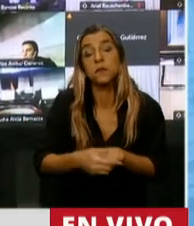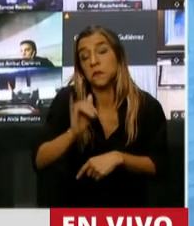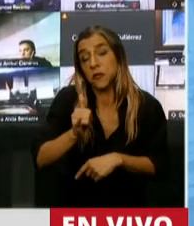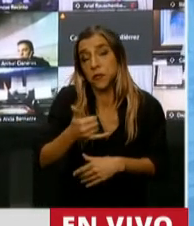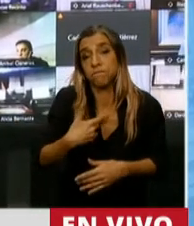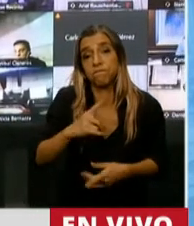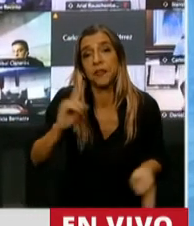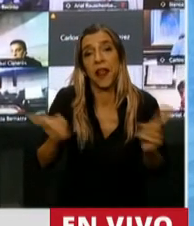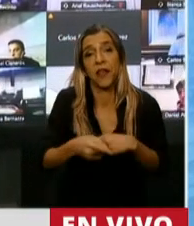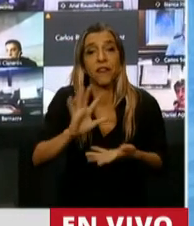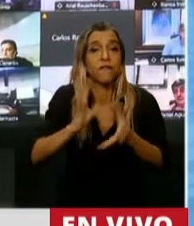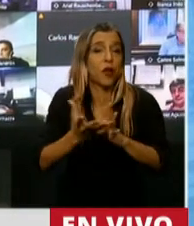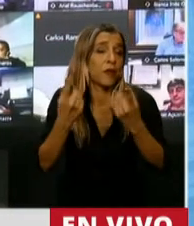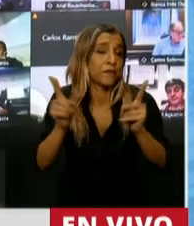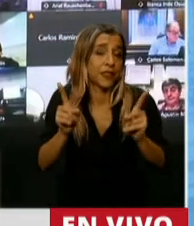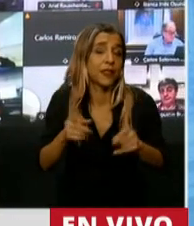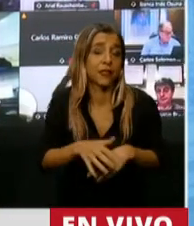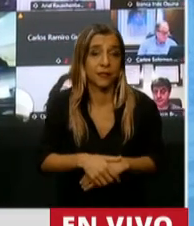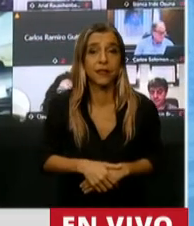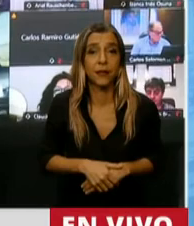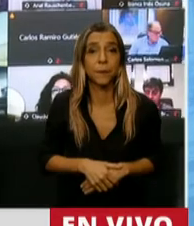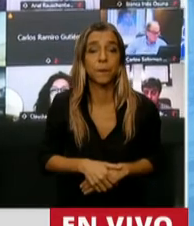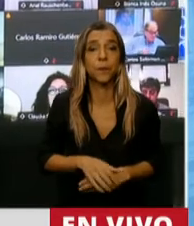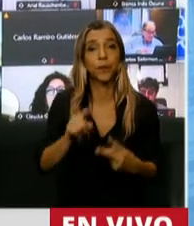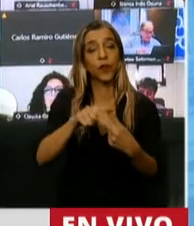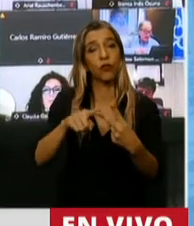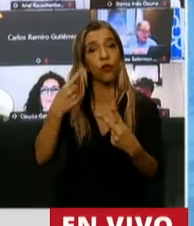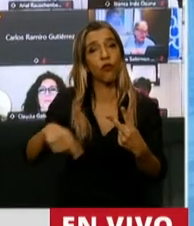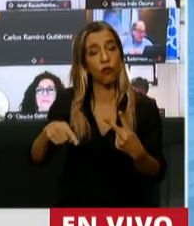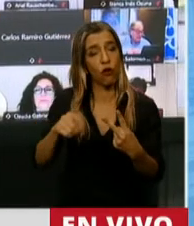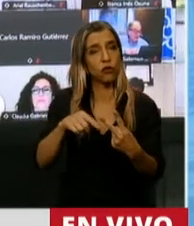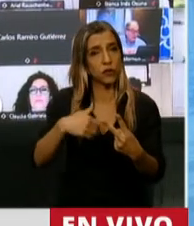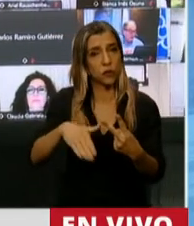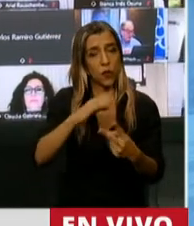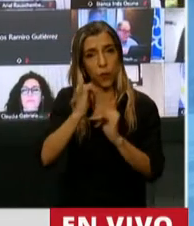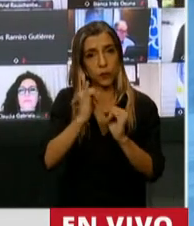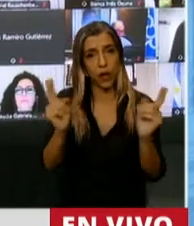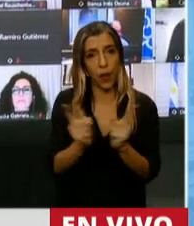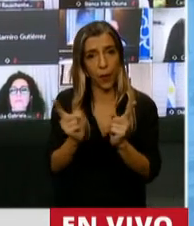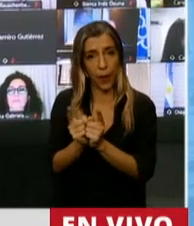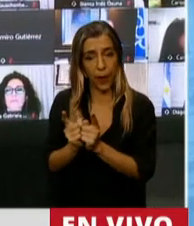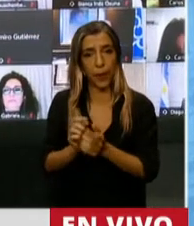Y justamente por dos hechos breves que voy a comentar, digo, porque esta...